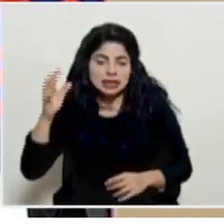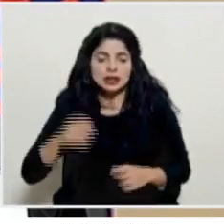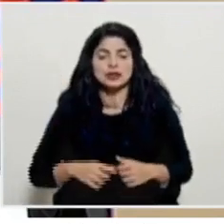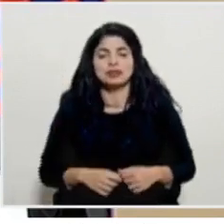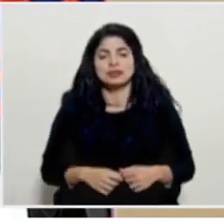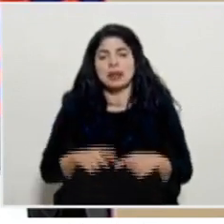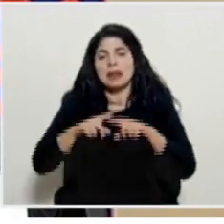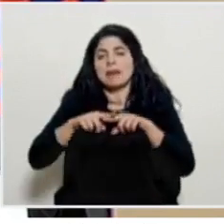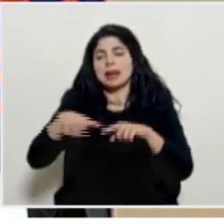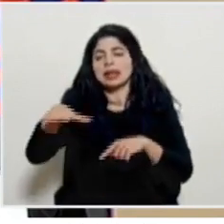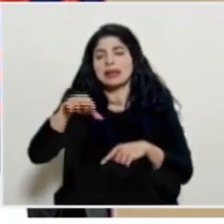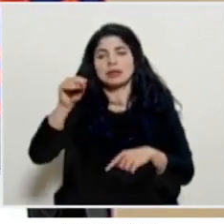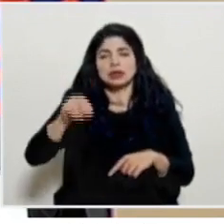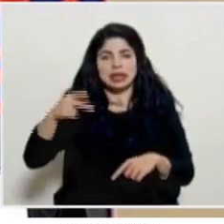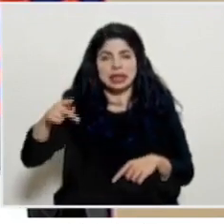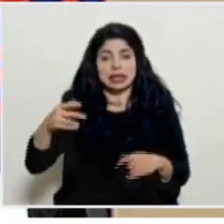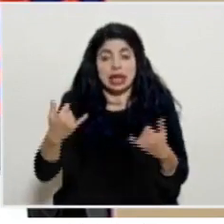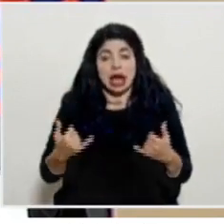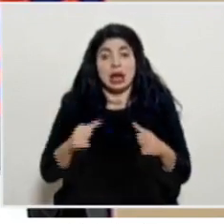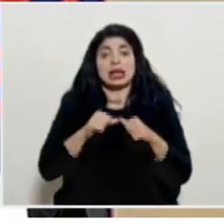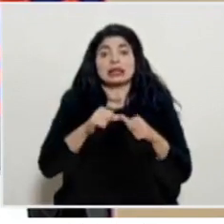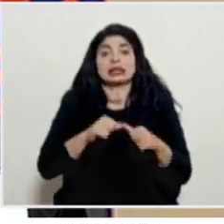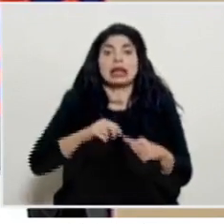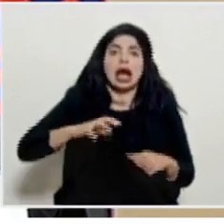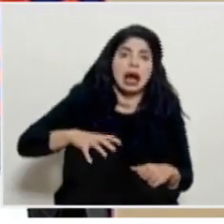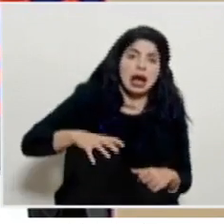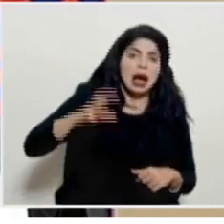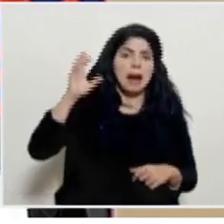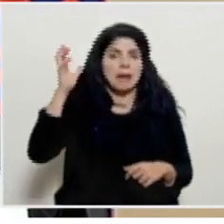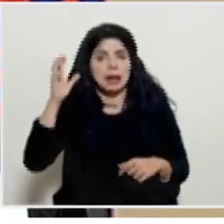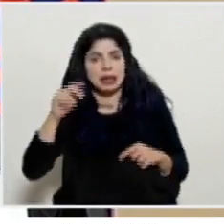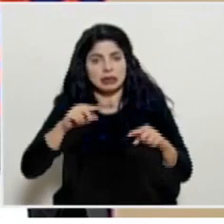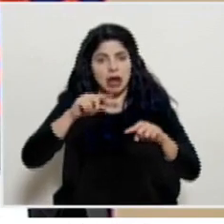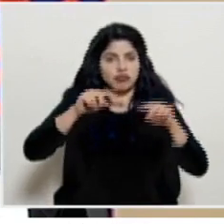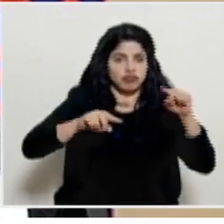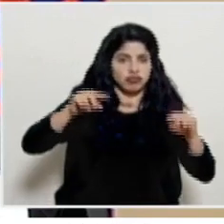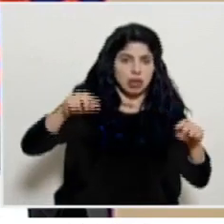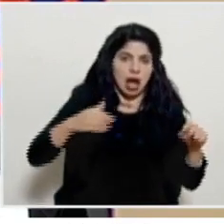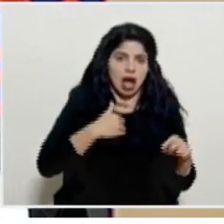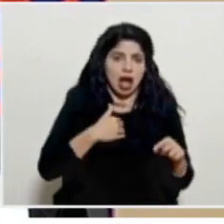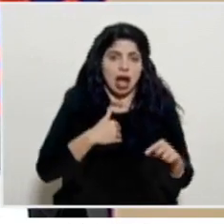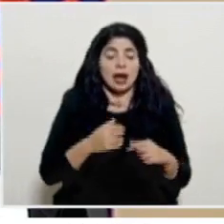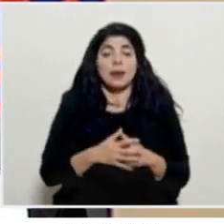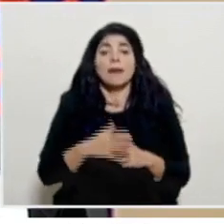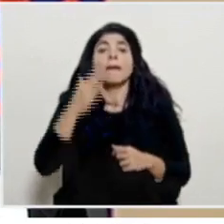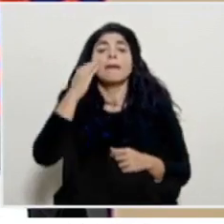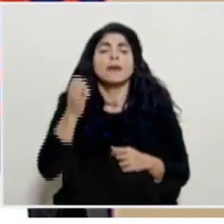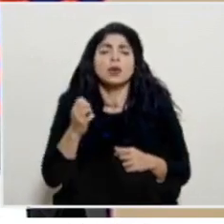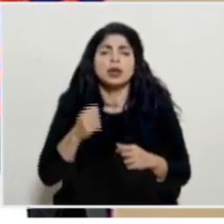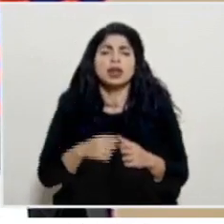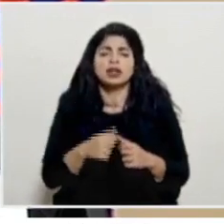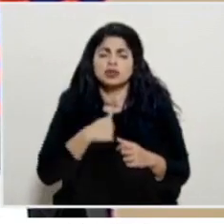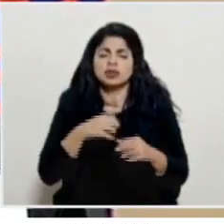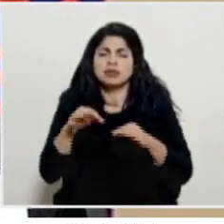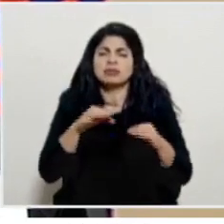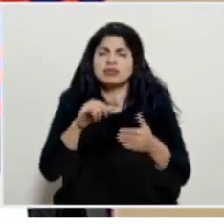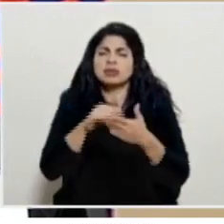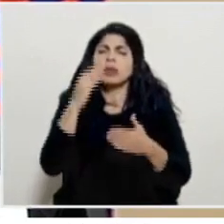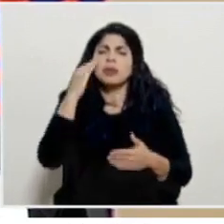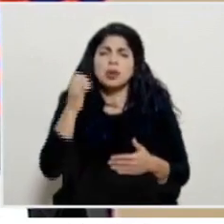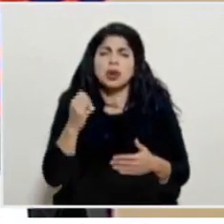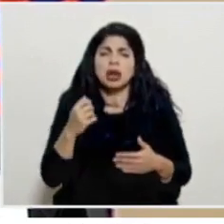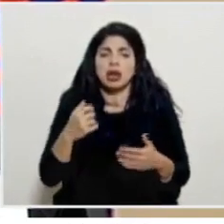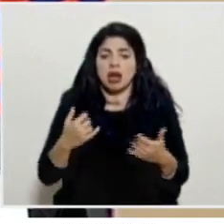manejándonos en alerta naranja en alerta amarilla y esto hago la referencia en el sentido de que no